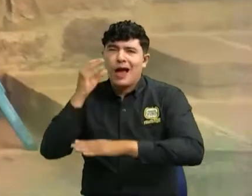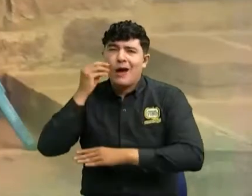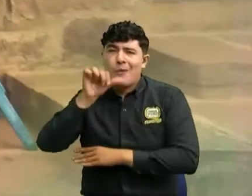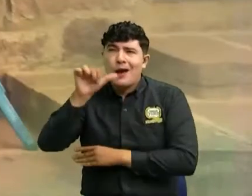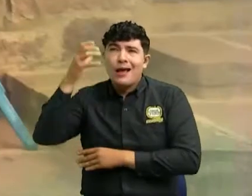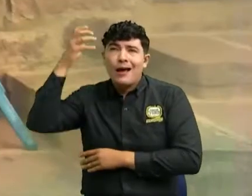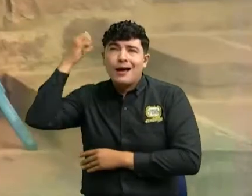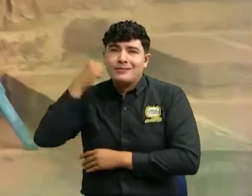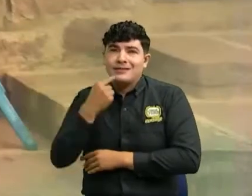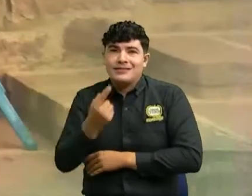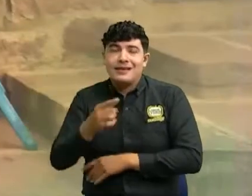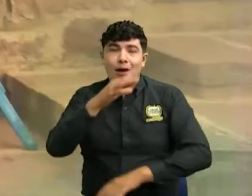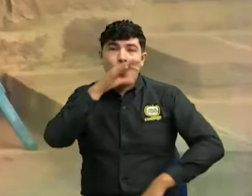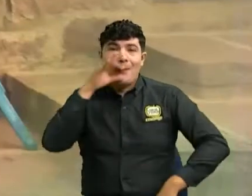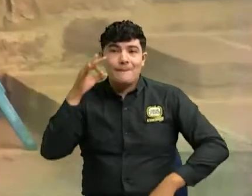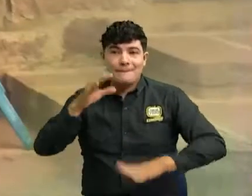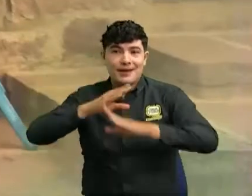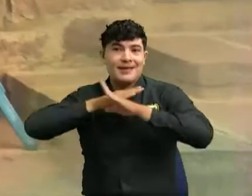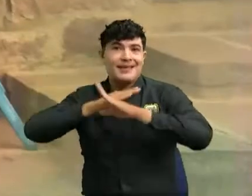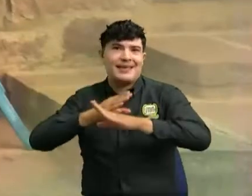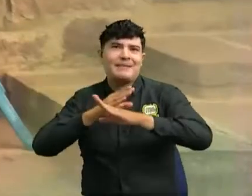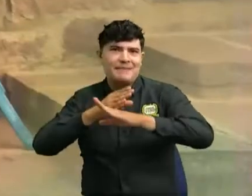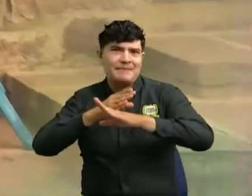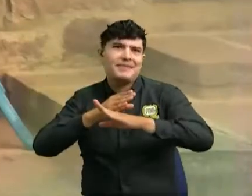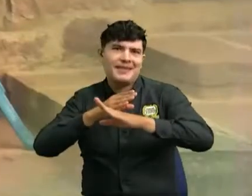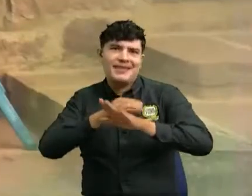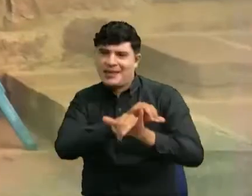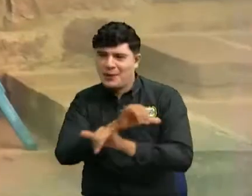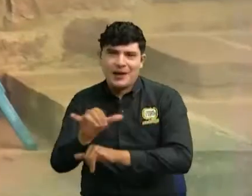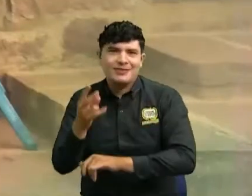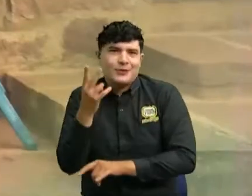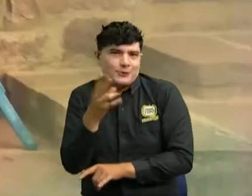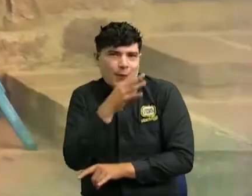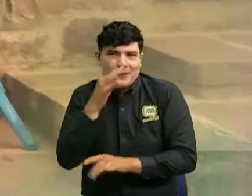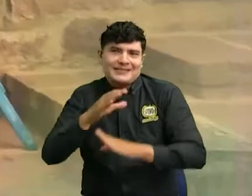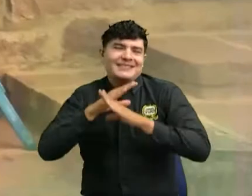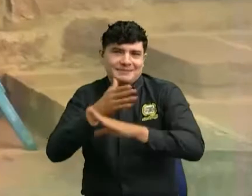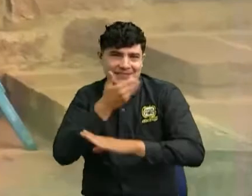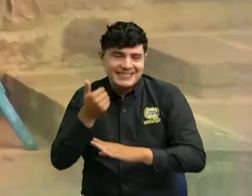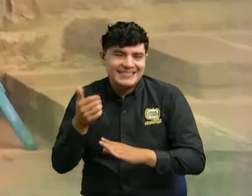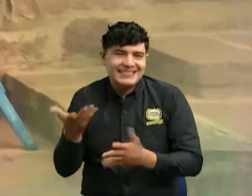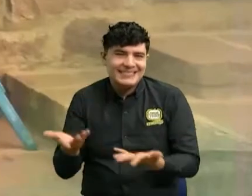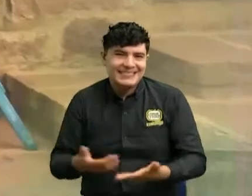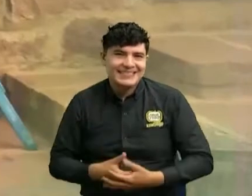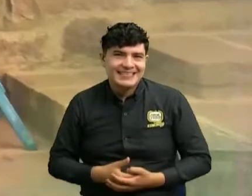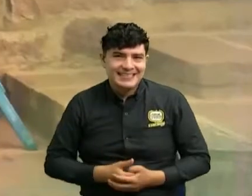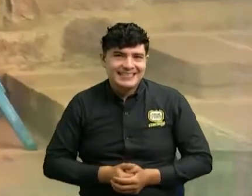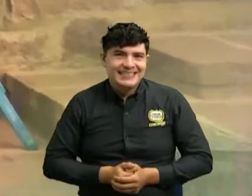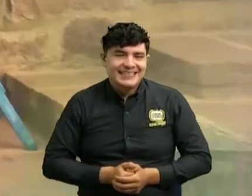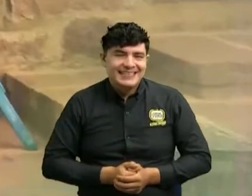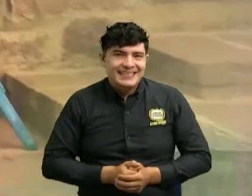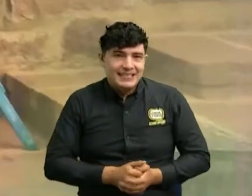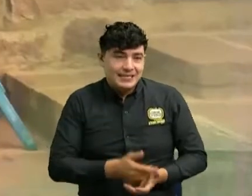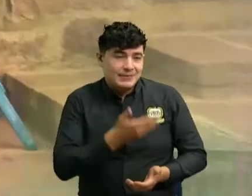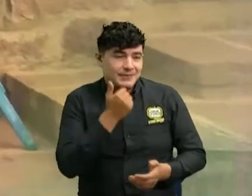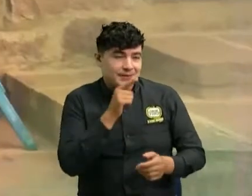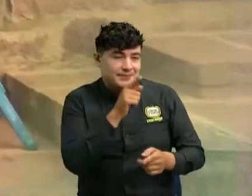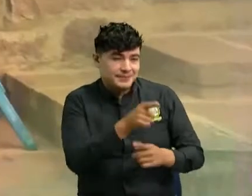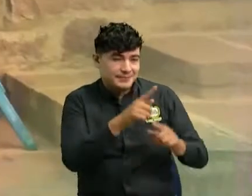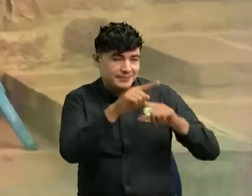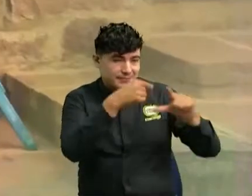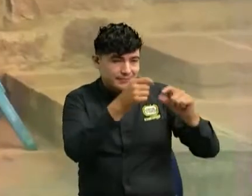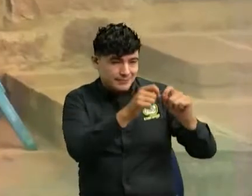hombre prevenido vale por dos entonces que es lo mejor nunca abrir estos correos nunca